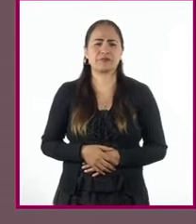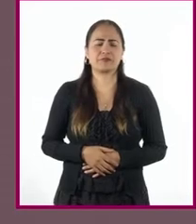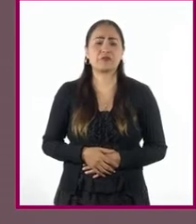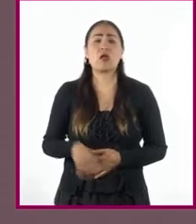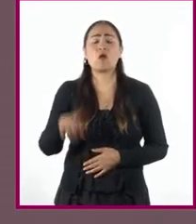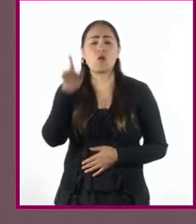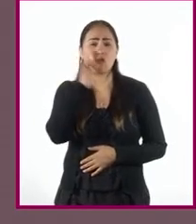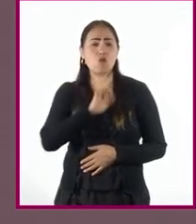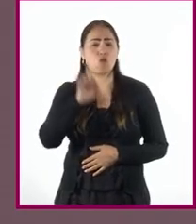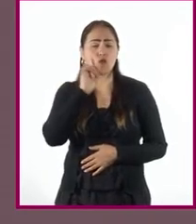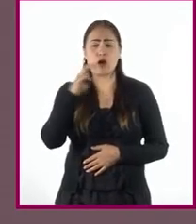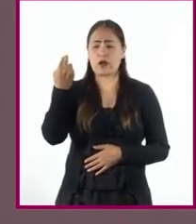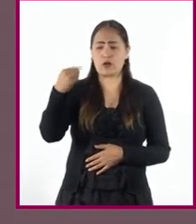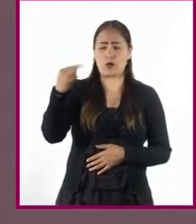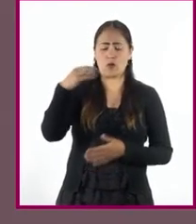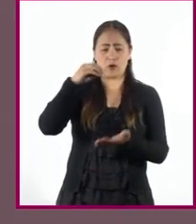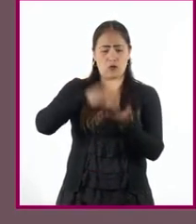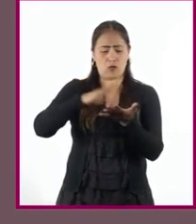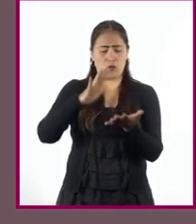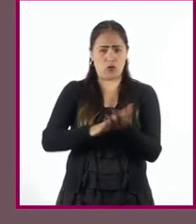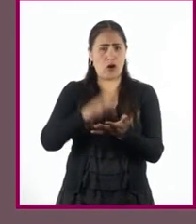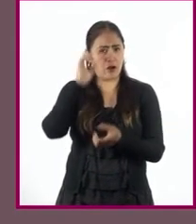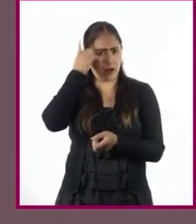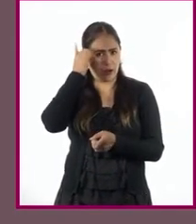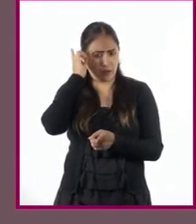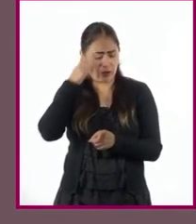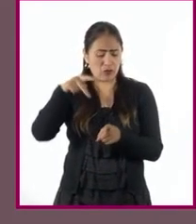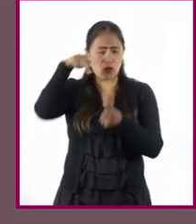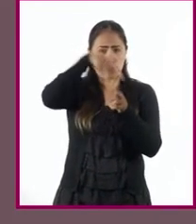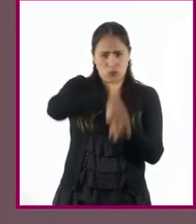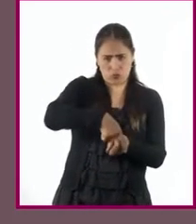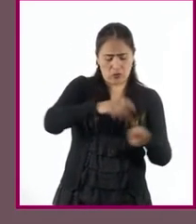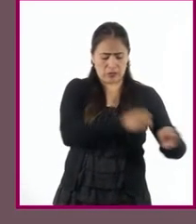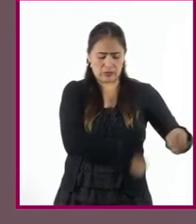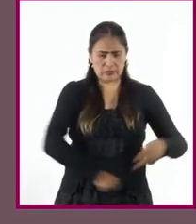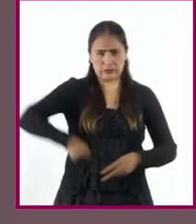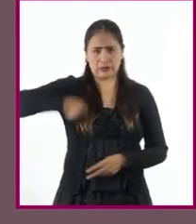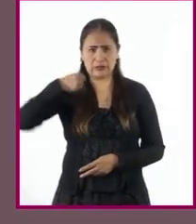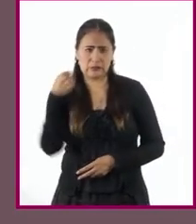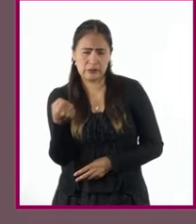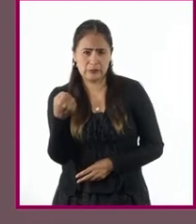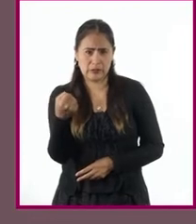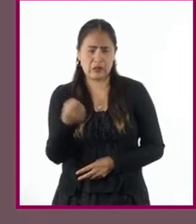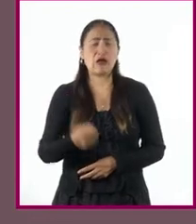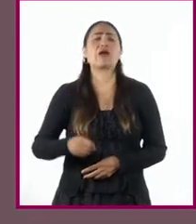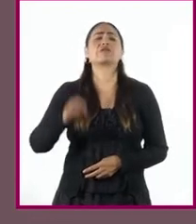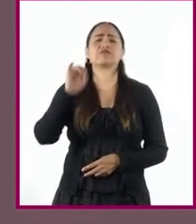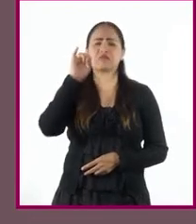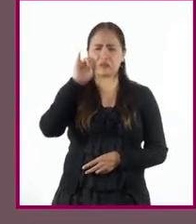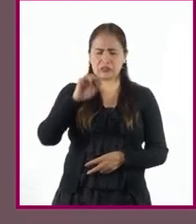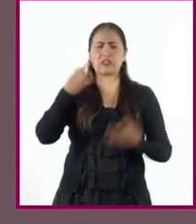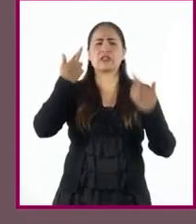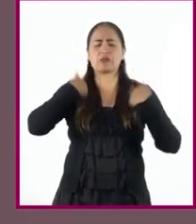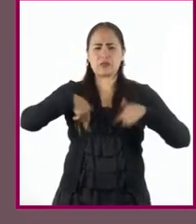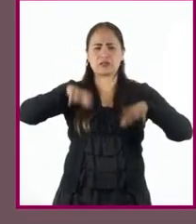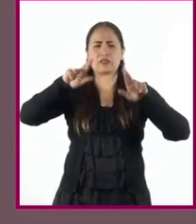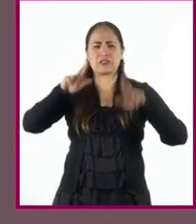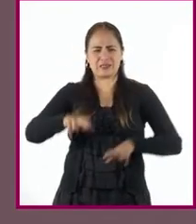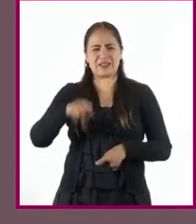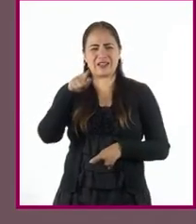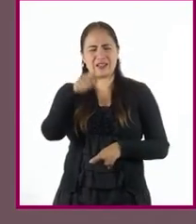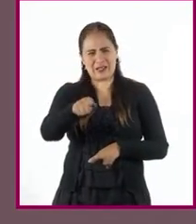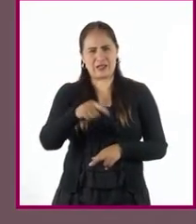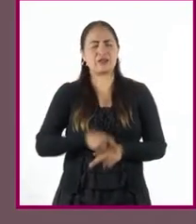registrada que montaba a caballo y portaba espada, es probable que se encuentre representada en la lámina